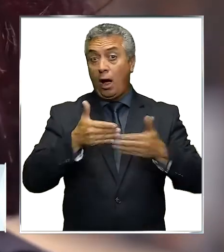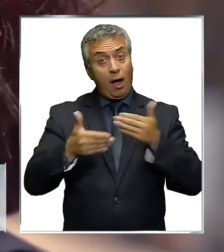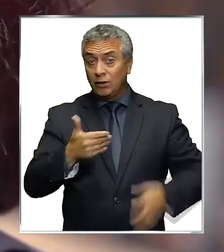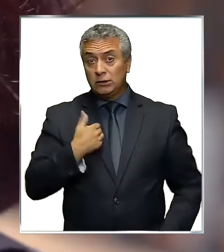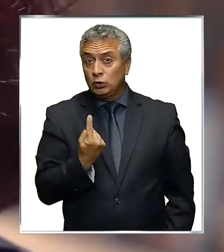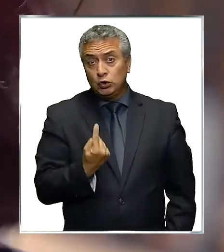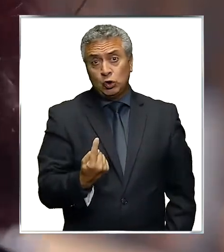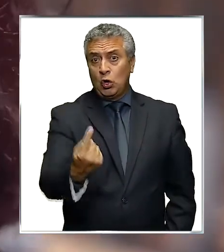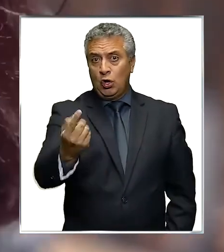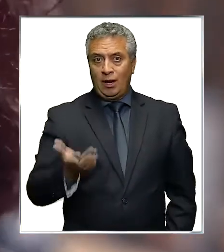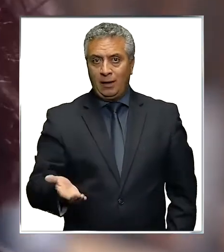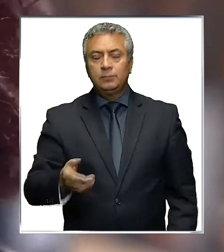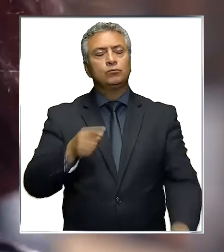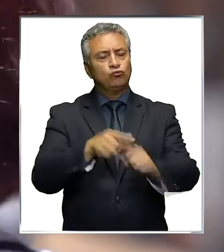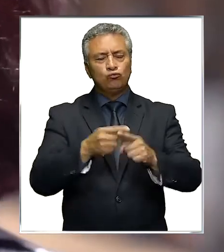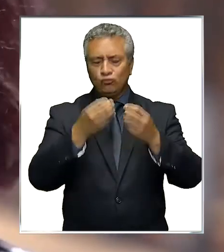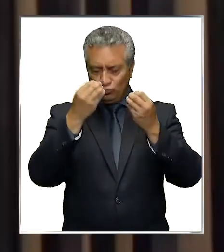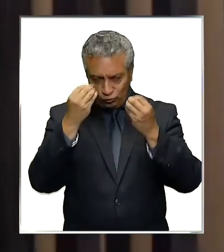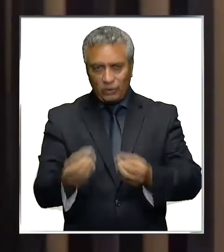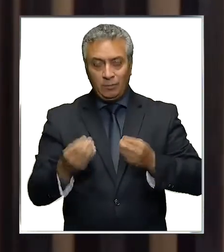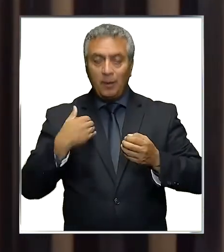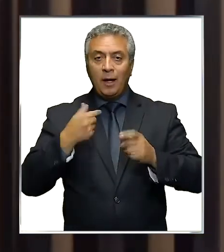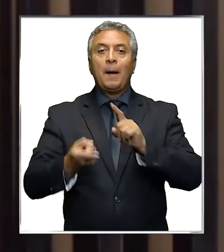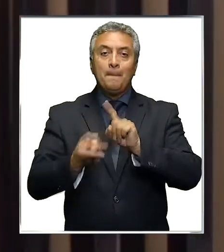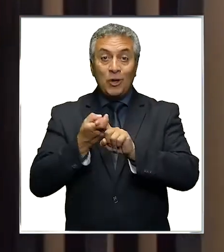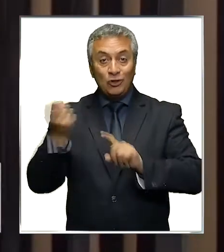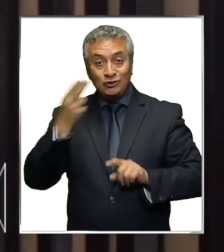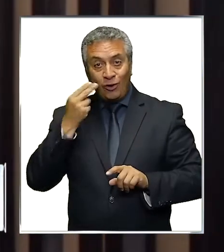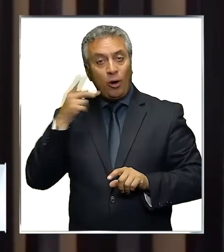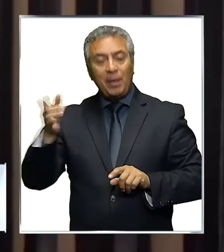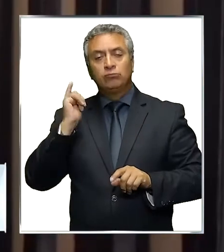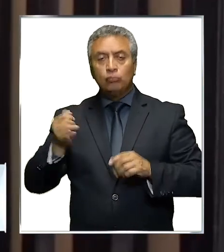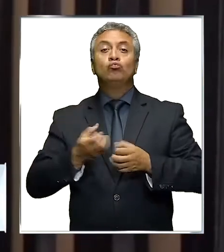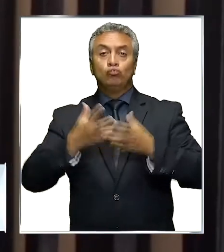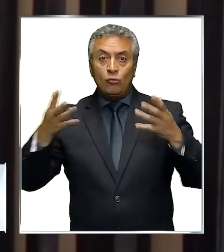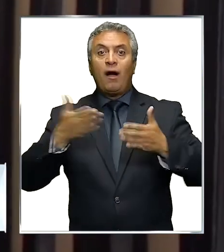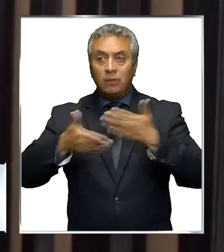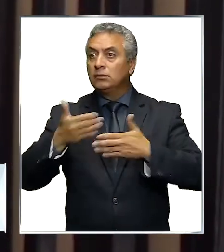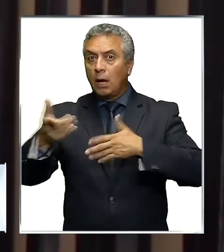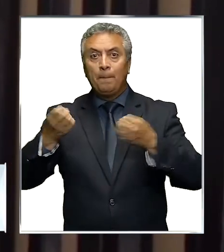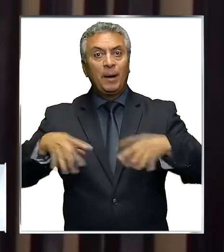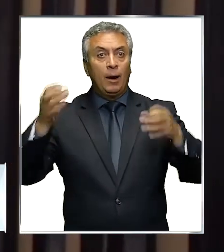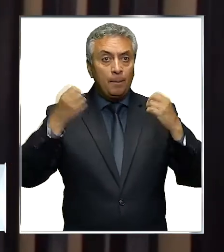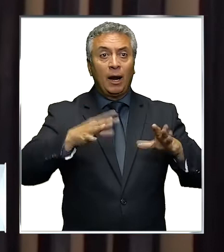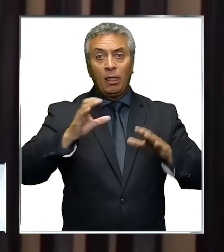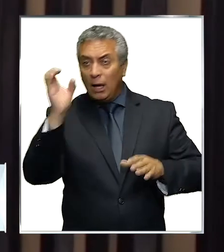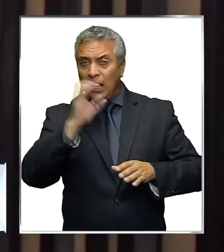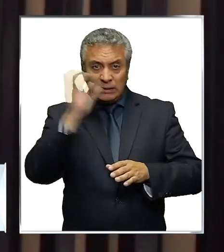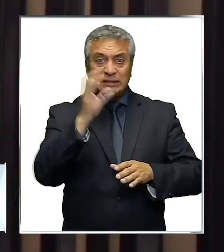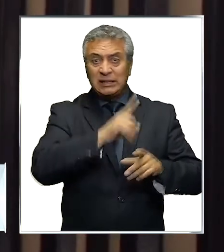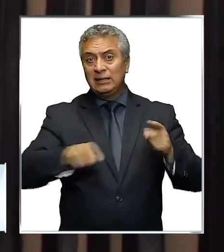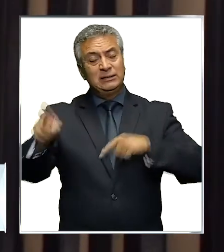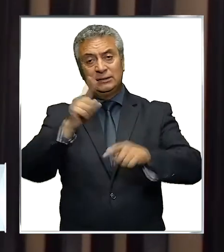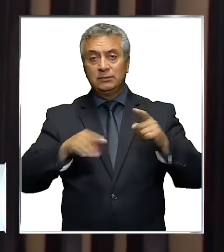emergencia, que a veces uno anda sola. Muy bueno, porque mi esposo se había perdido montones de veces y lo hemos tenido que andar